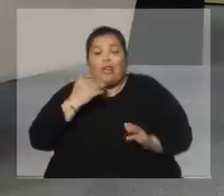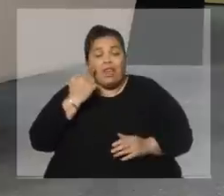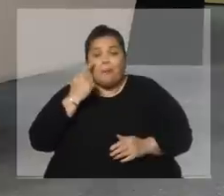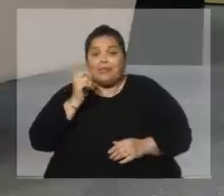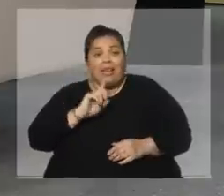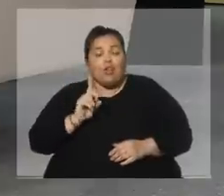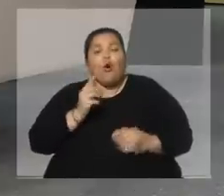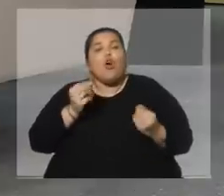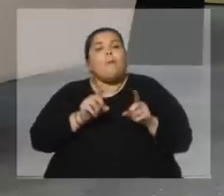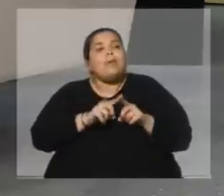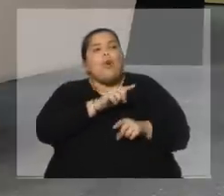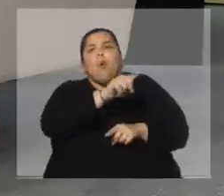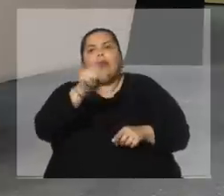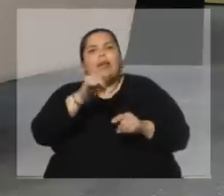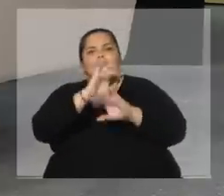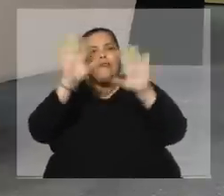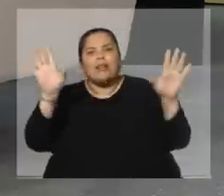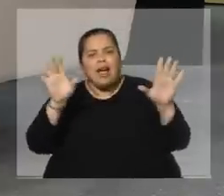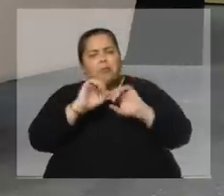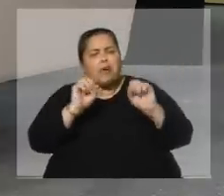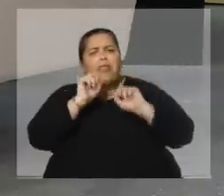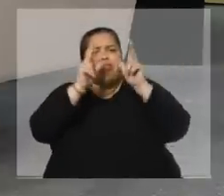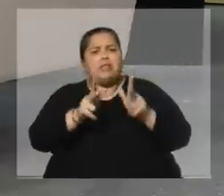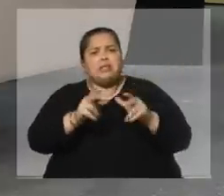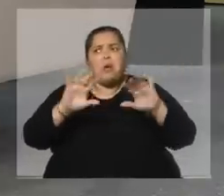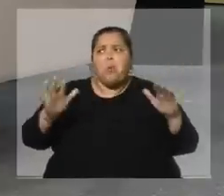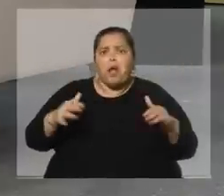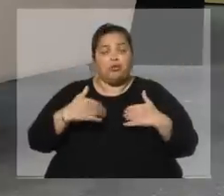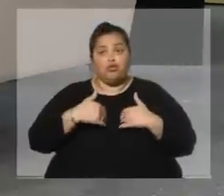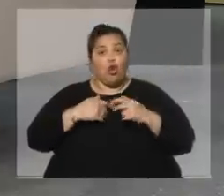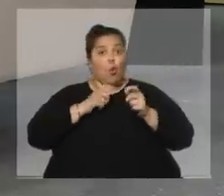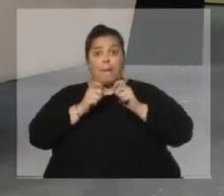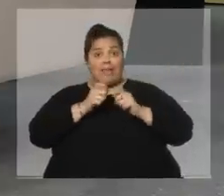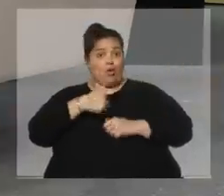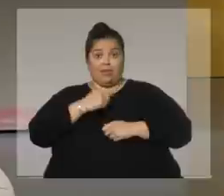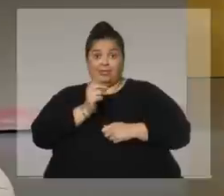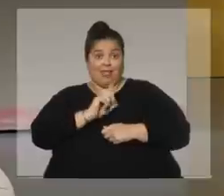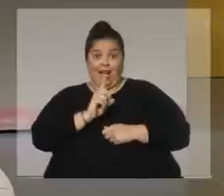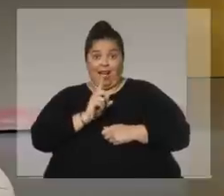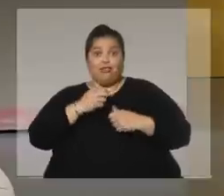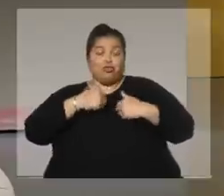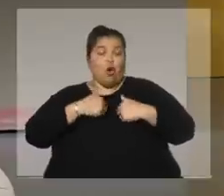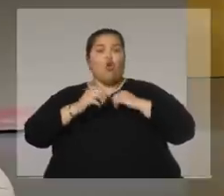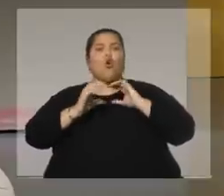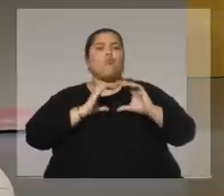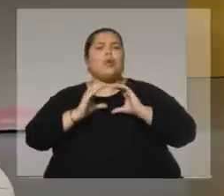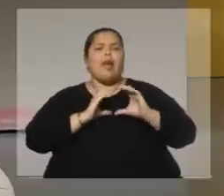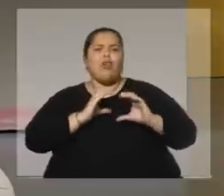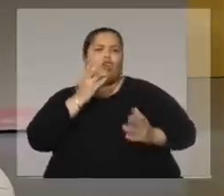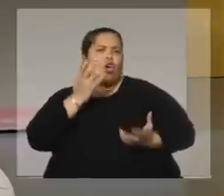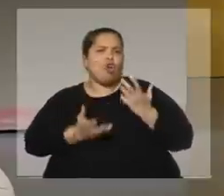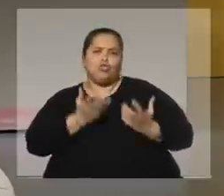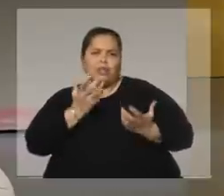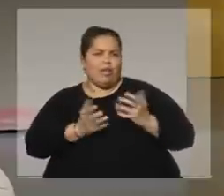la gente en otro tipo de profesiones y hasta lo menos. Yo no soy un periodista para empezar. Yo soy un comunicador y un cocinero.